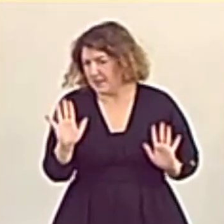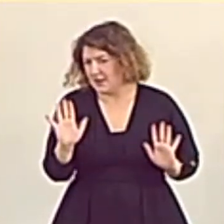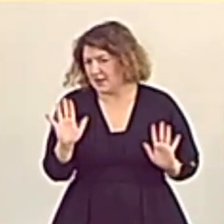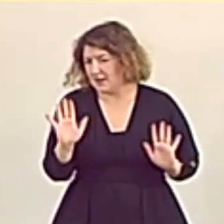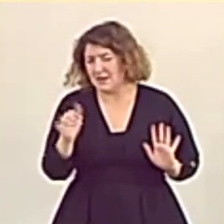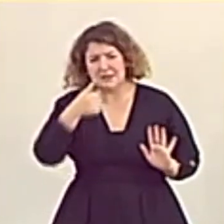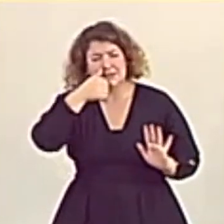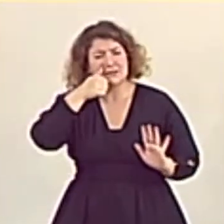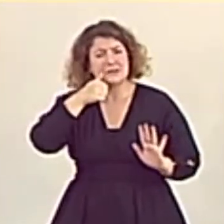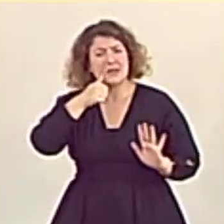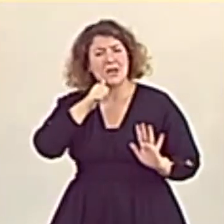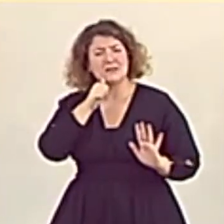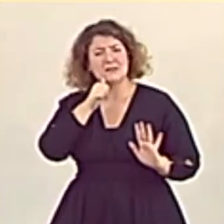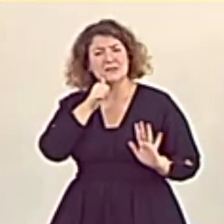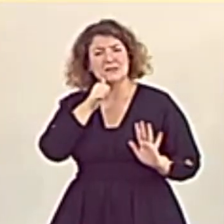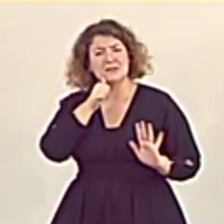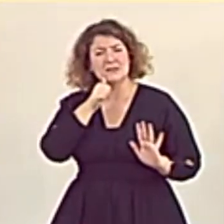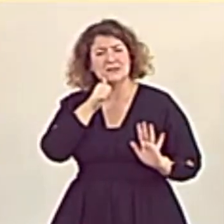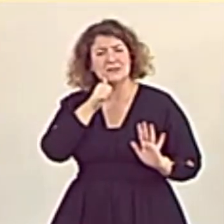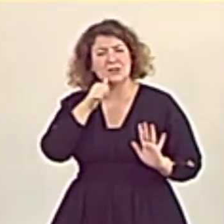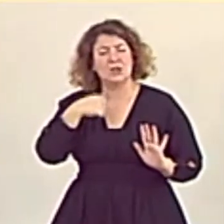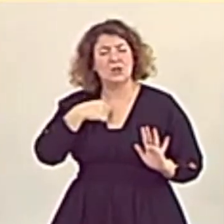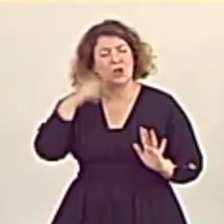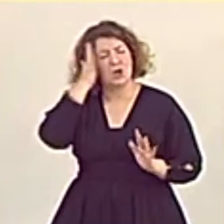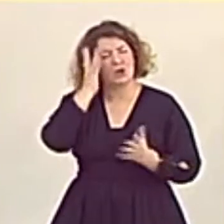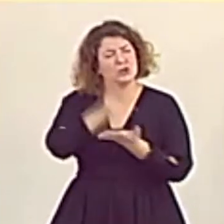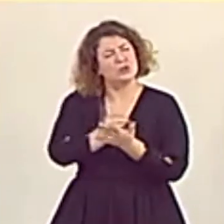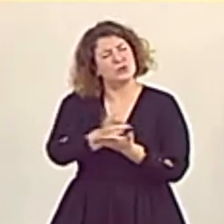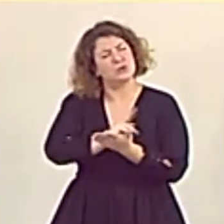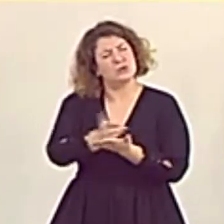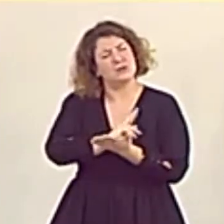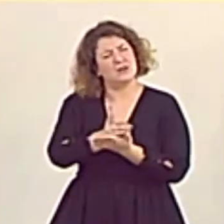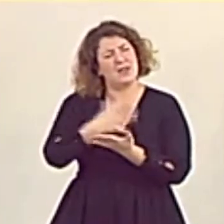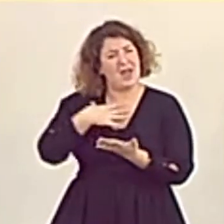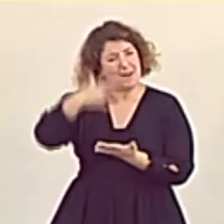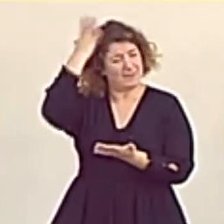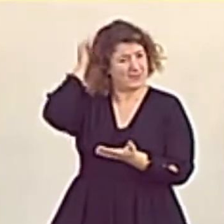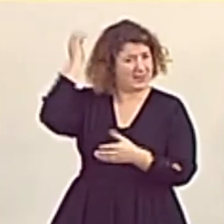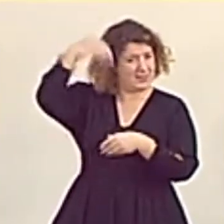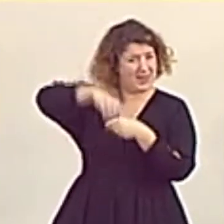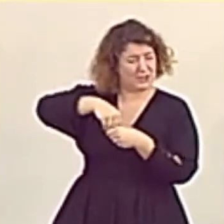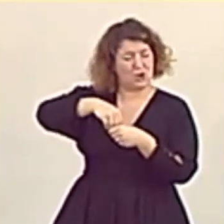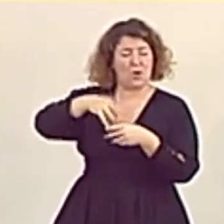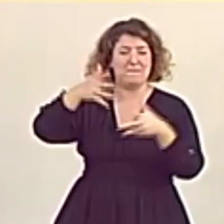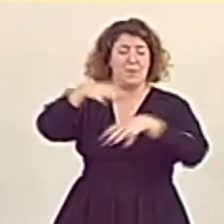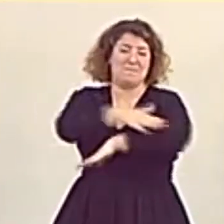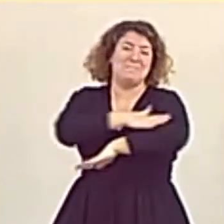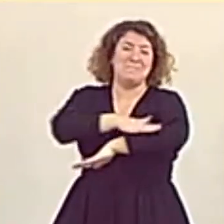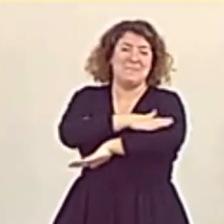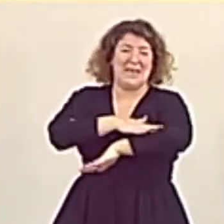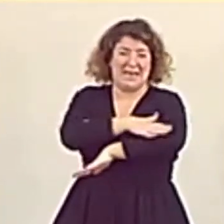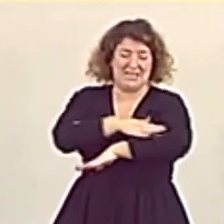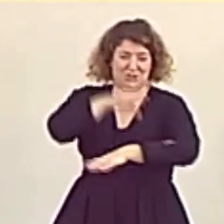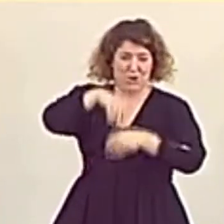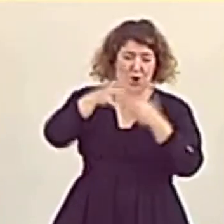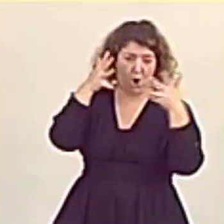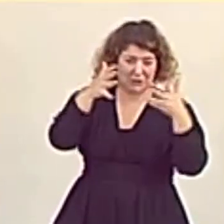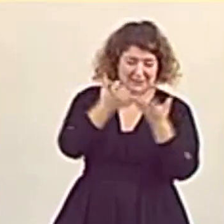repentinamente de su insomnio por tener a Iglesias en el Consejo de Ministros o